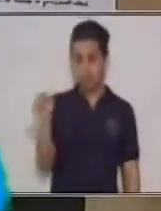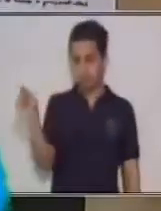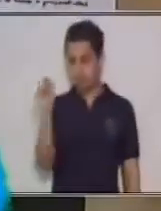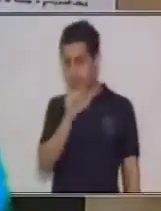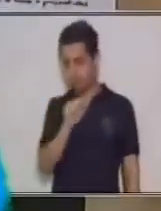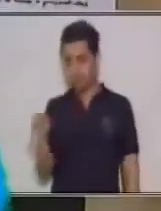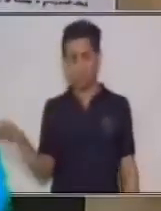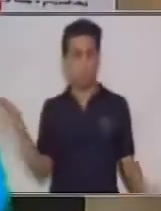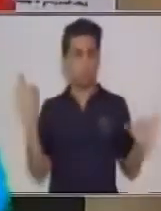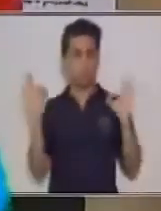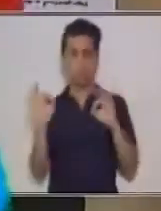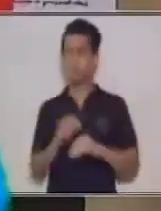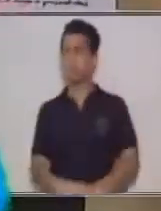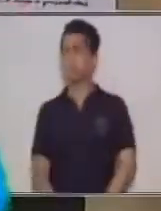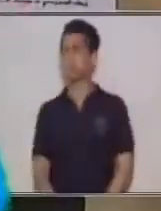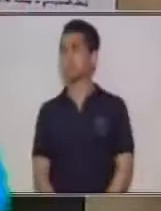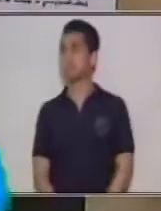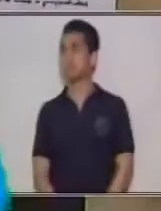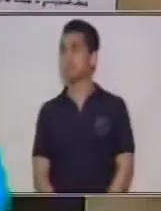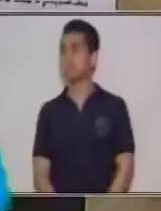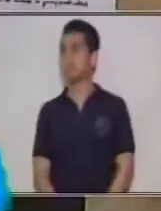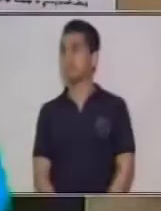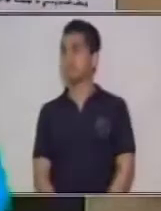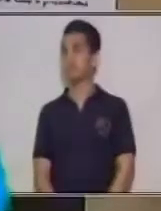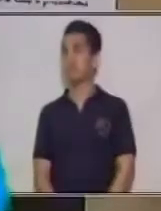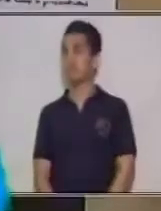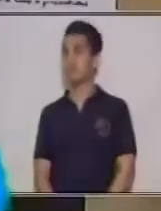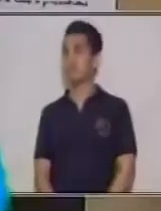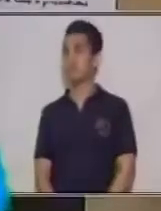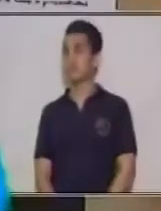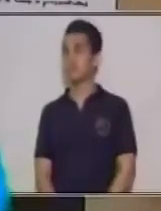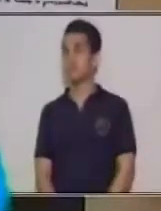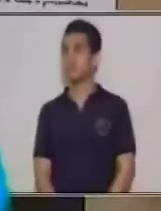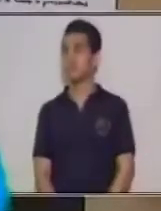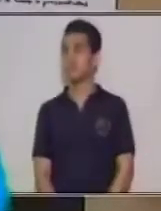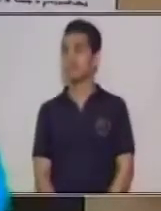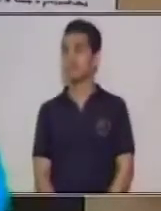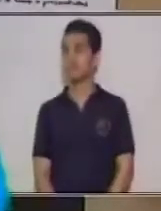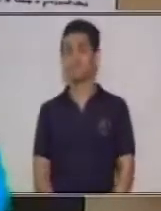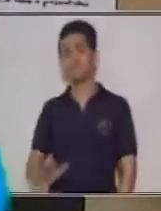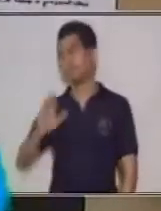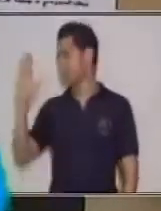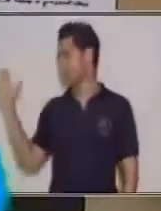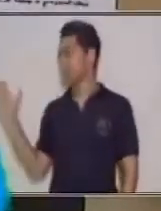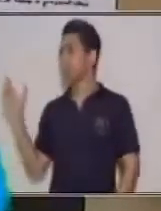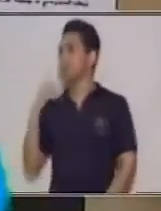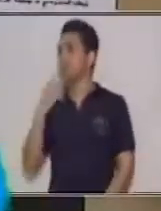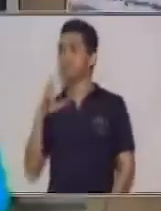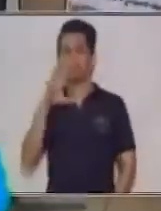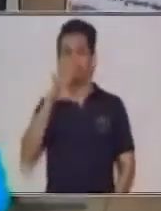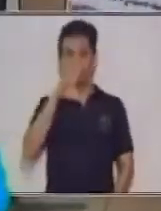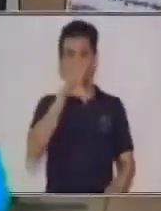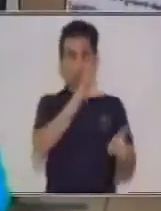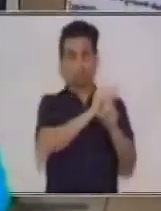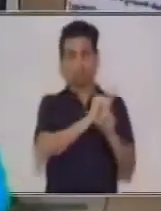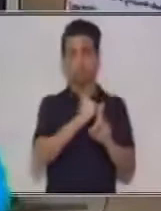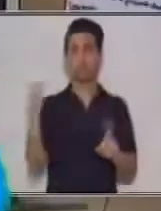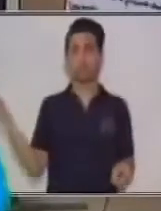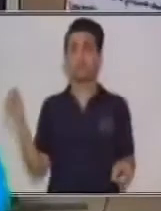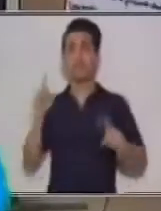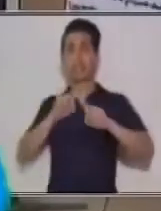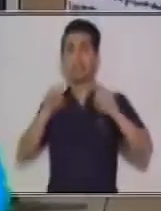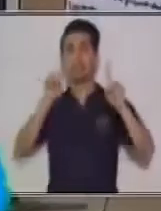Muy bien. Veamos entonces por acá. En la siguiente parte identifiquemos los tipos de